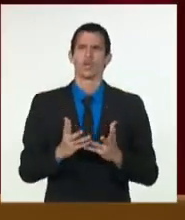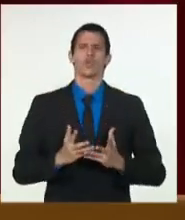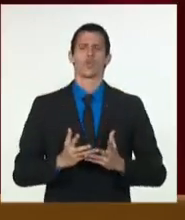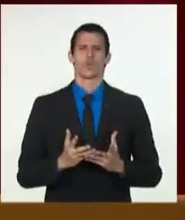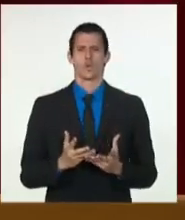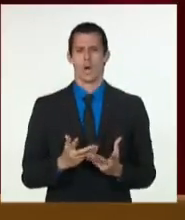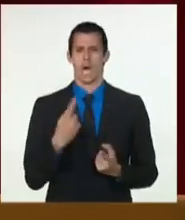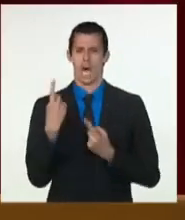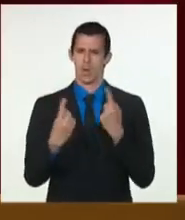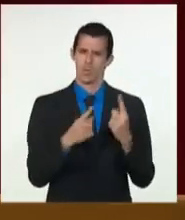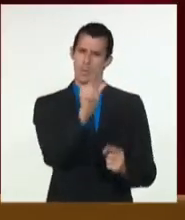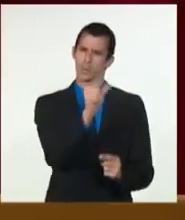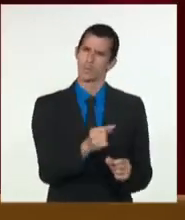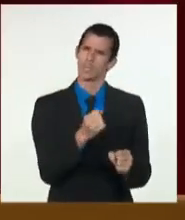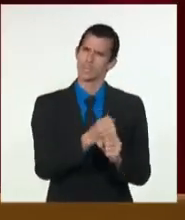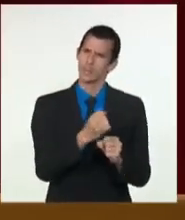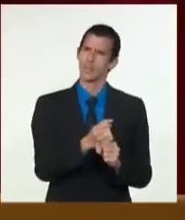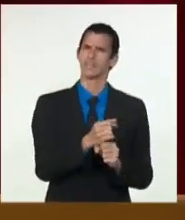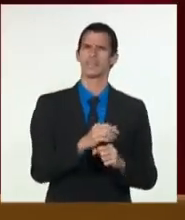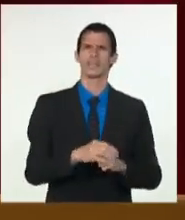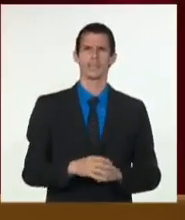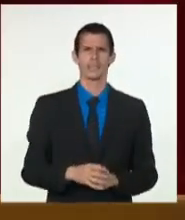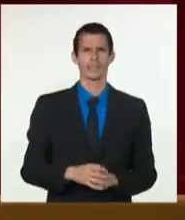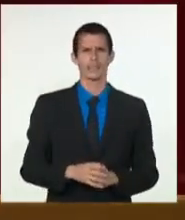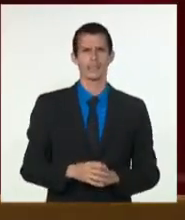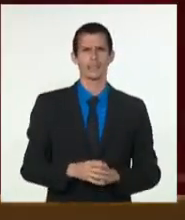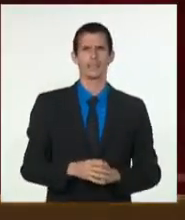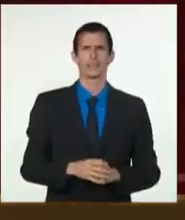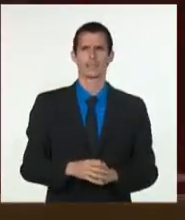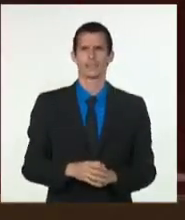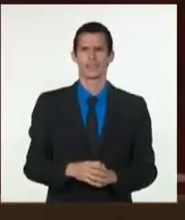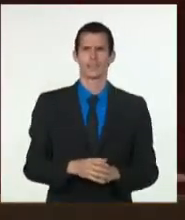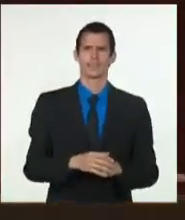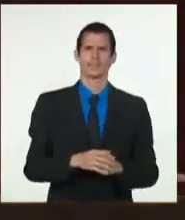organismos, entre ellos la FARC y el MININ, que los han apoyado.